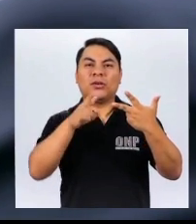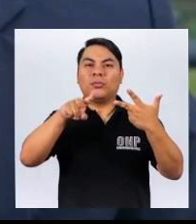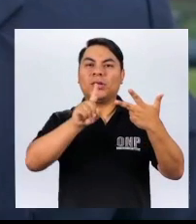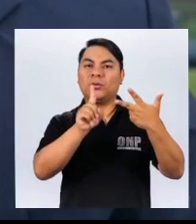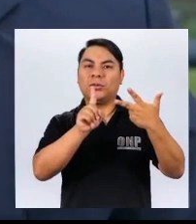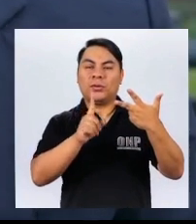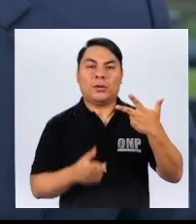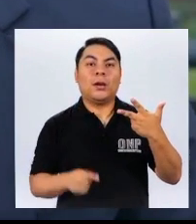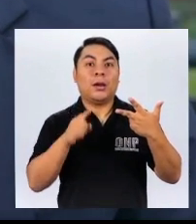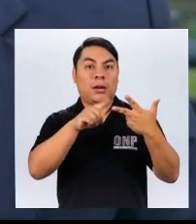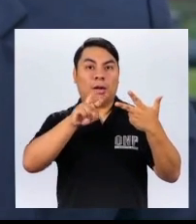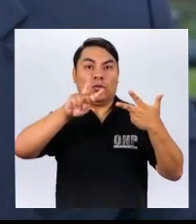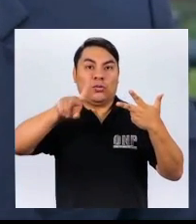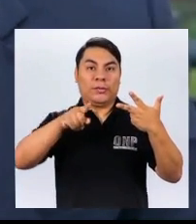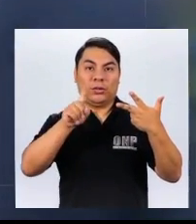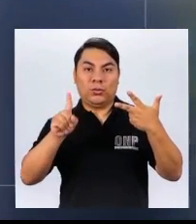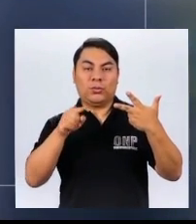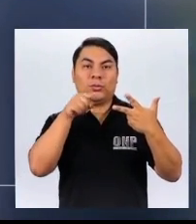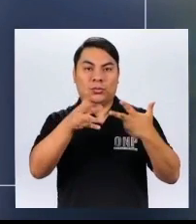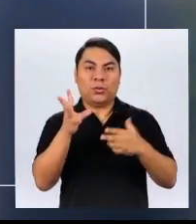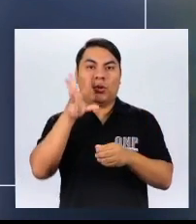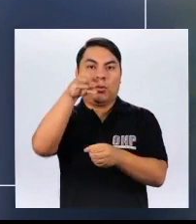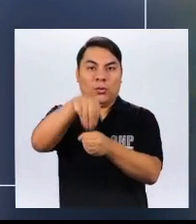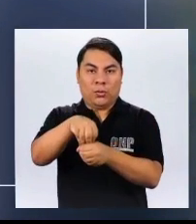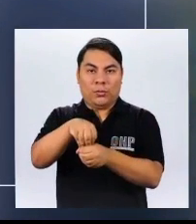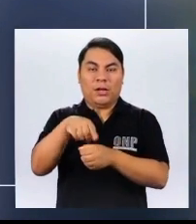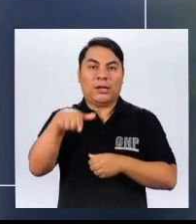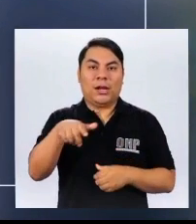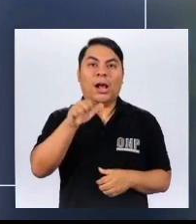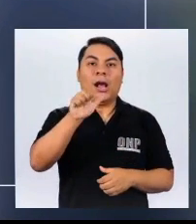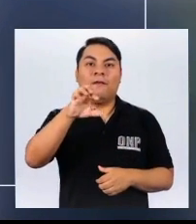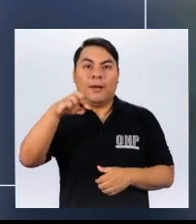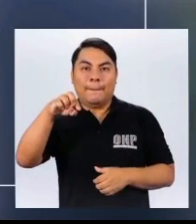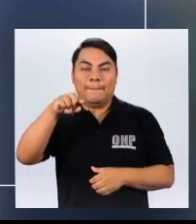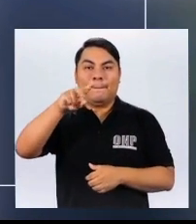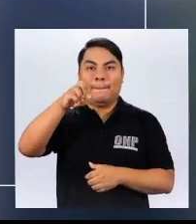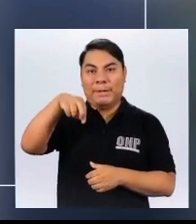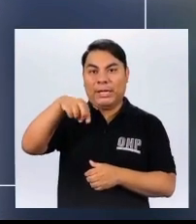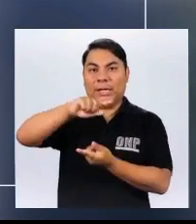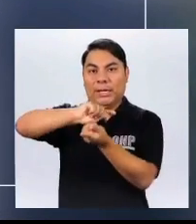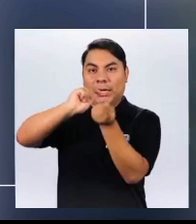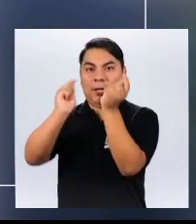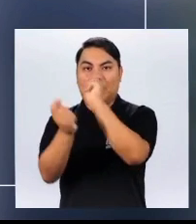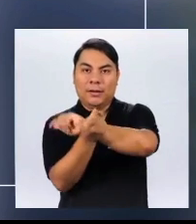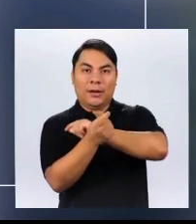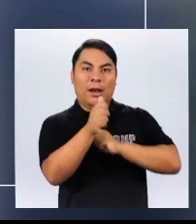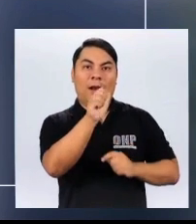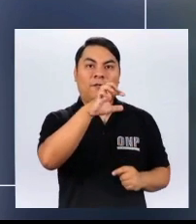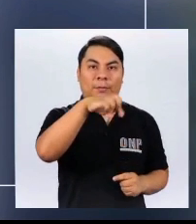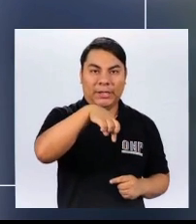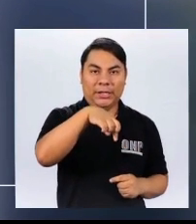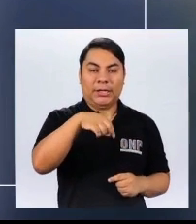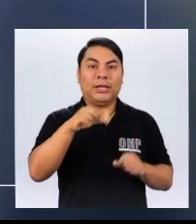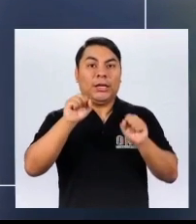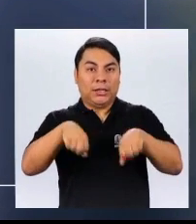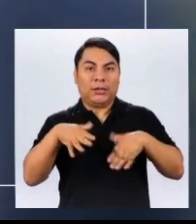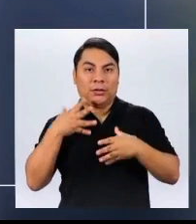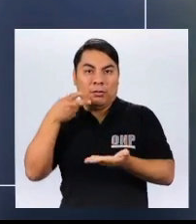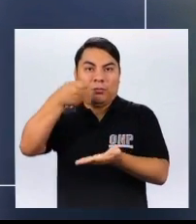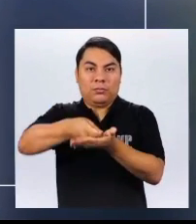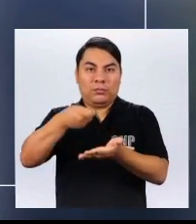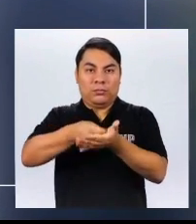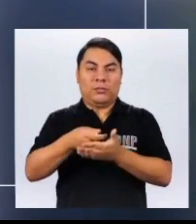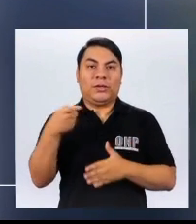2001? Para el bono de reconocimiento 2001 haber estado afiliado al Sistema Nacional de Pensiones y haberse afiliado al Sistema Privado de Pensiones También haber